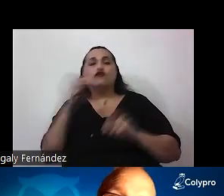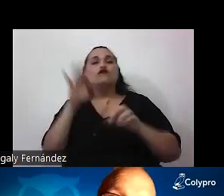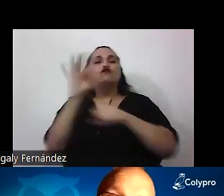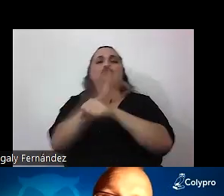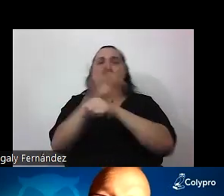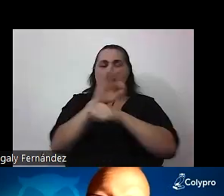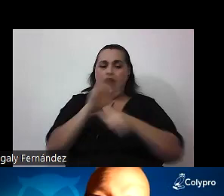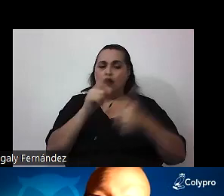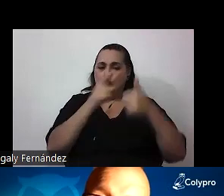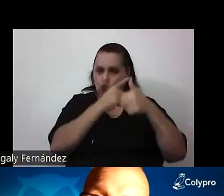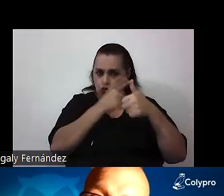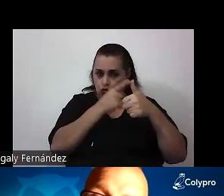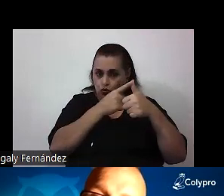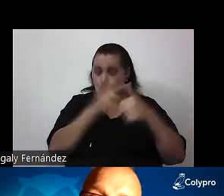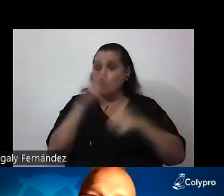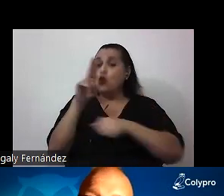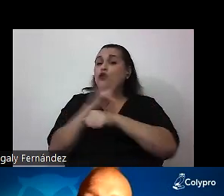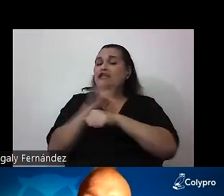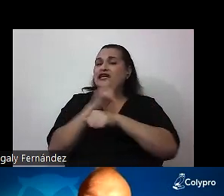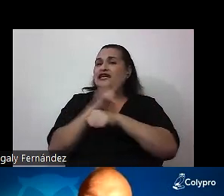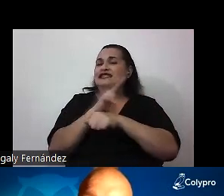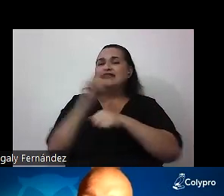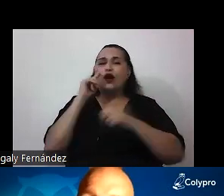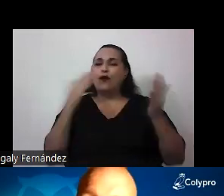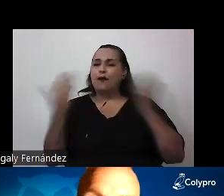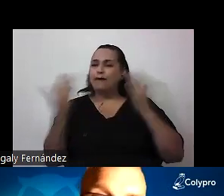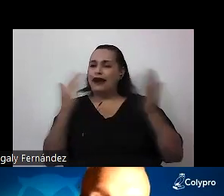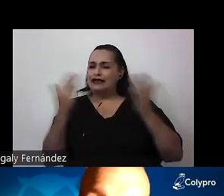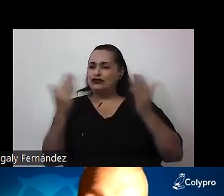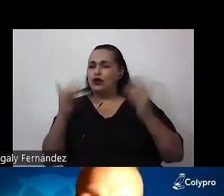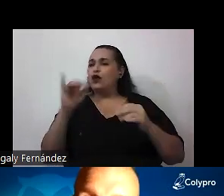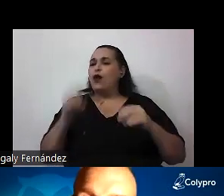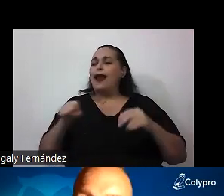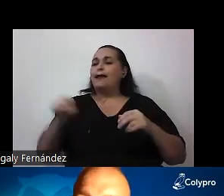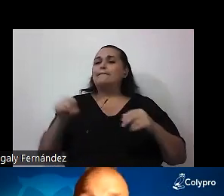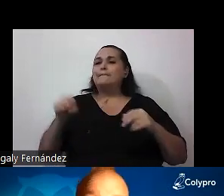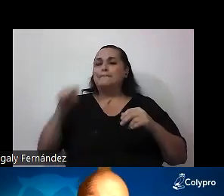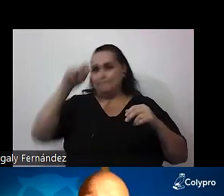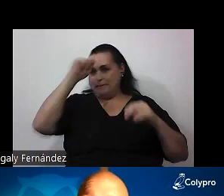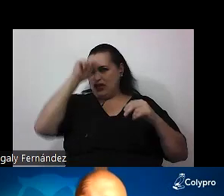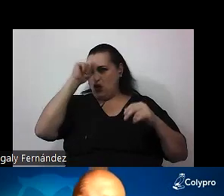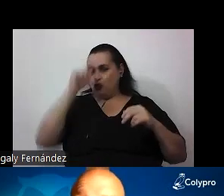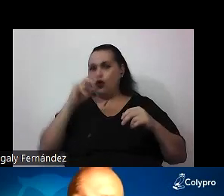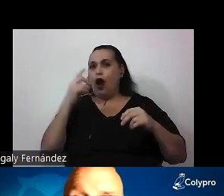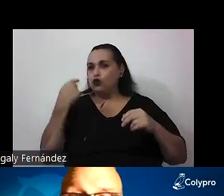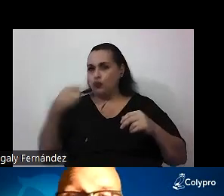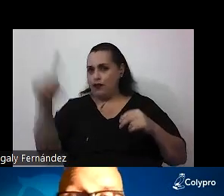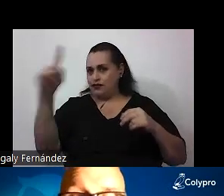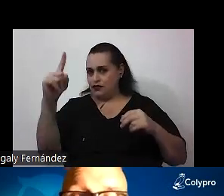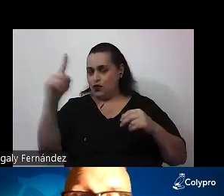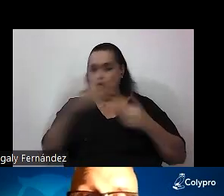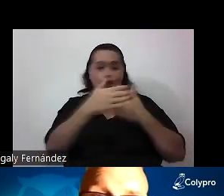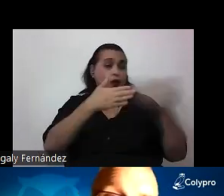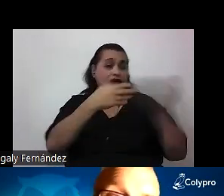podríamos decir, utilizando una metáfora, que es una suerte de piloto automático de la mente. Frente a cualquier problema, frente a cualquier